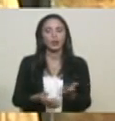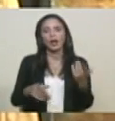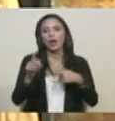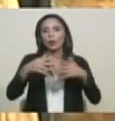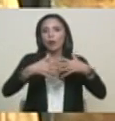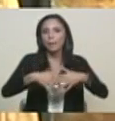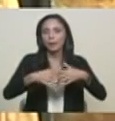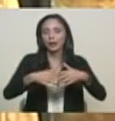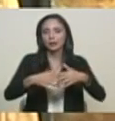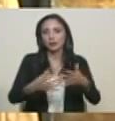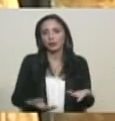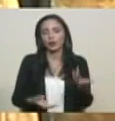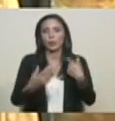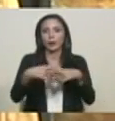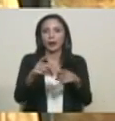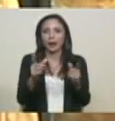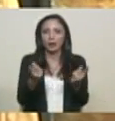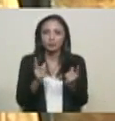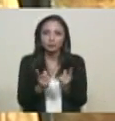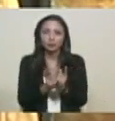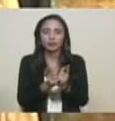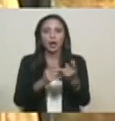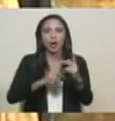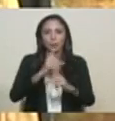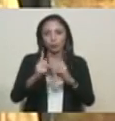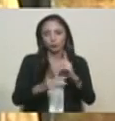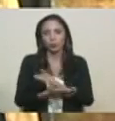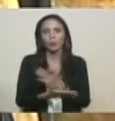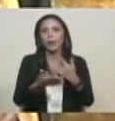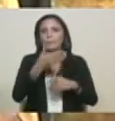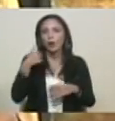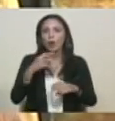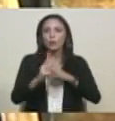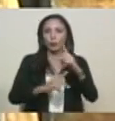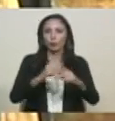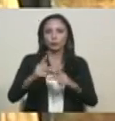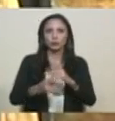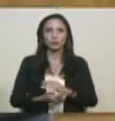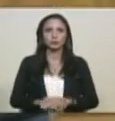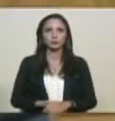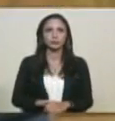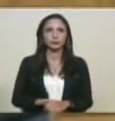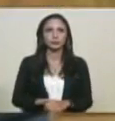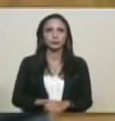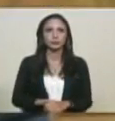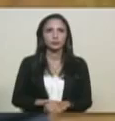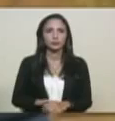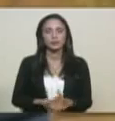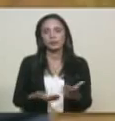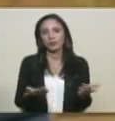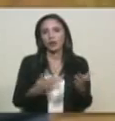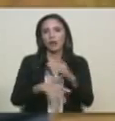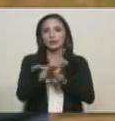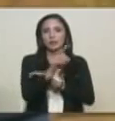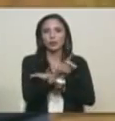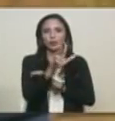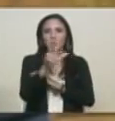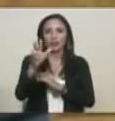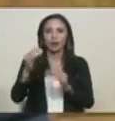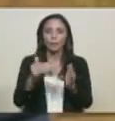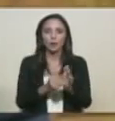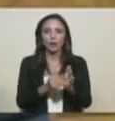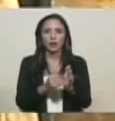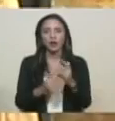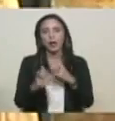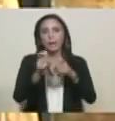industrial necesario para dinamizar la actividad productiva nacional. Esto es que vamos a pechar de manera directa a 133 mil